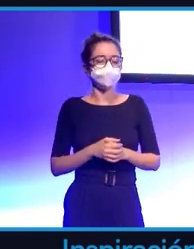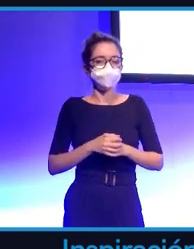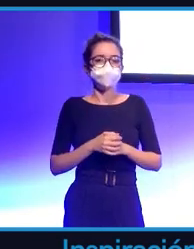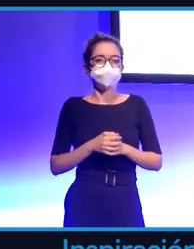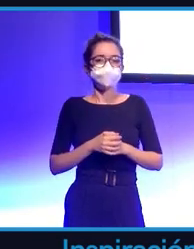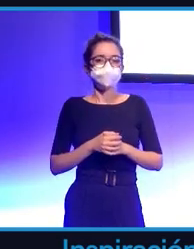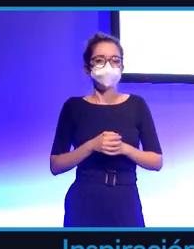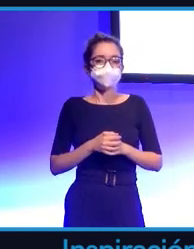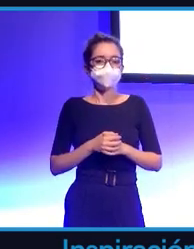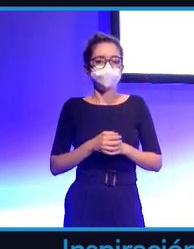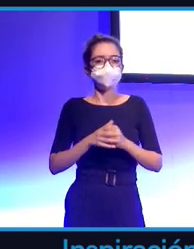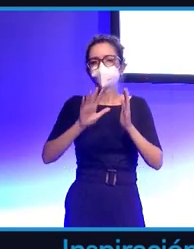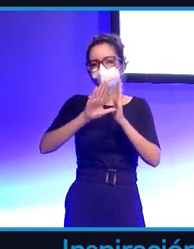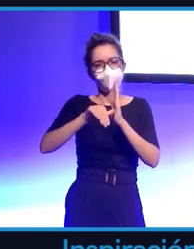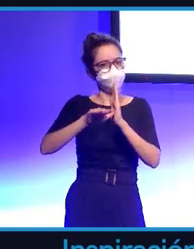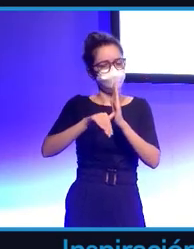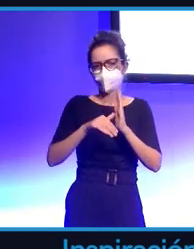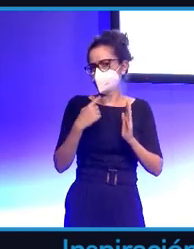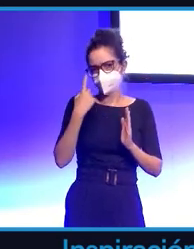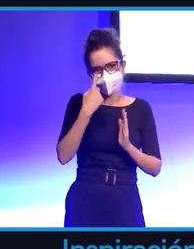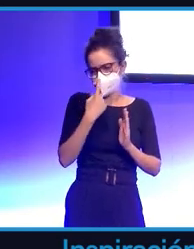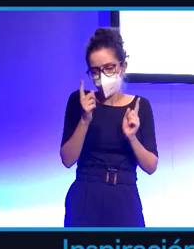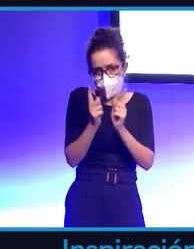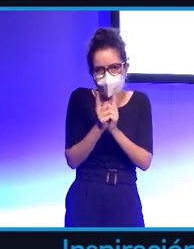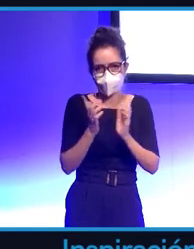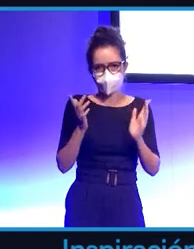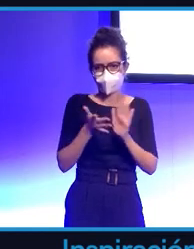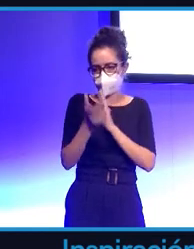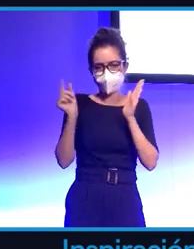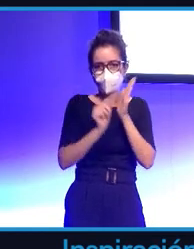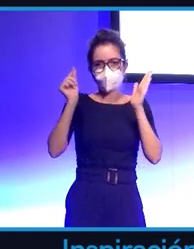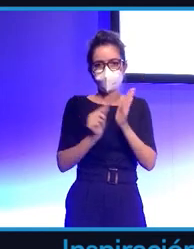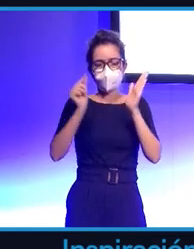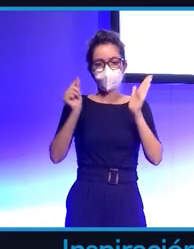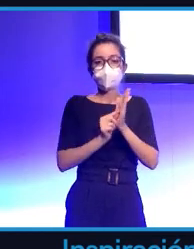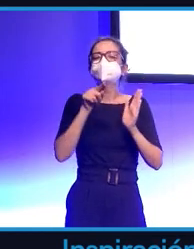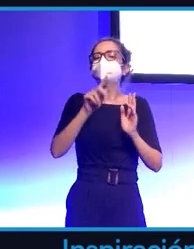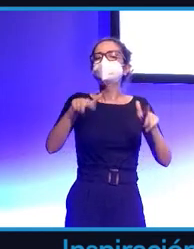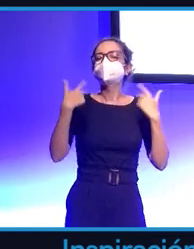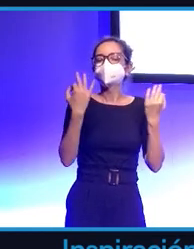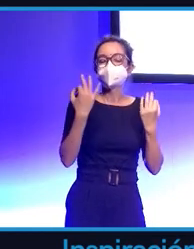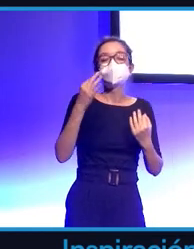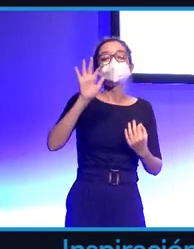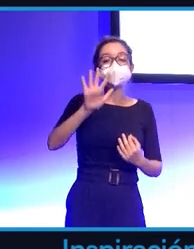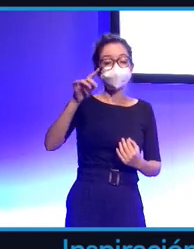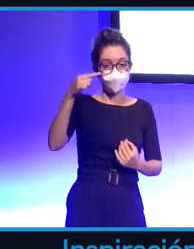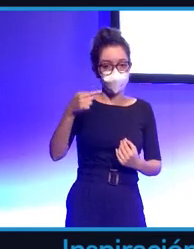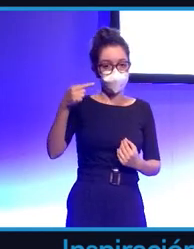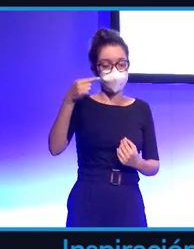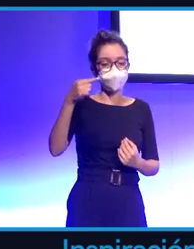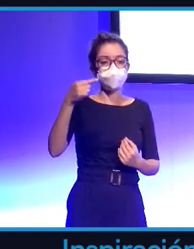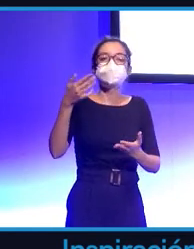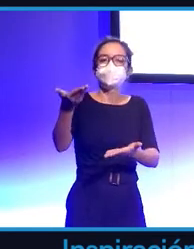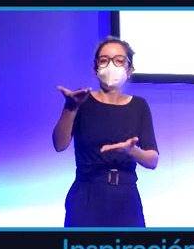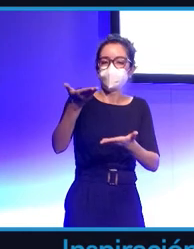tiempo de respuesta. y entonces eso nos permite que el 5G sirva de